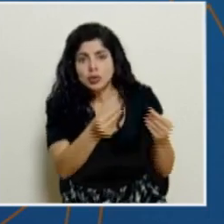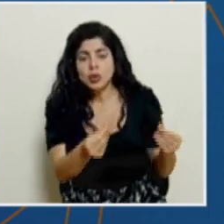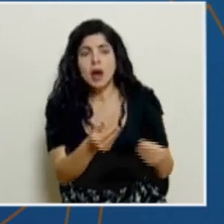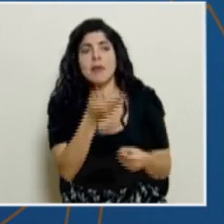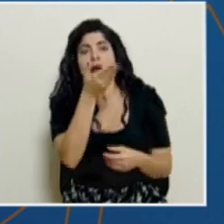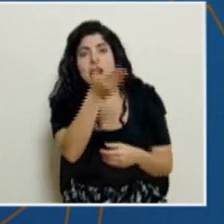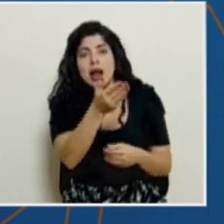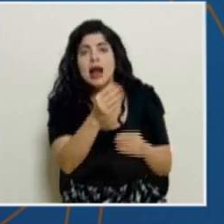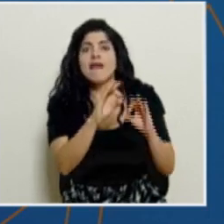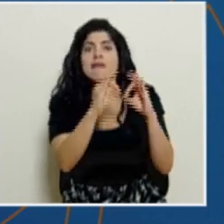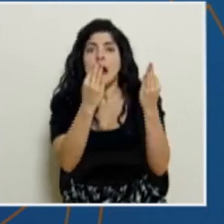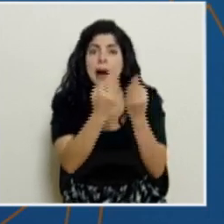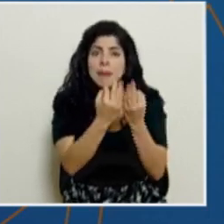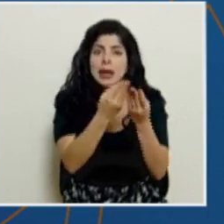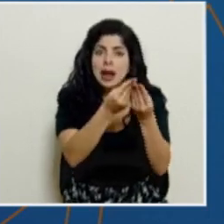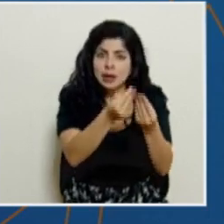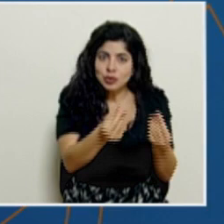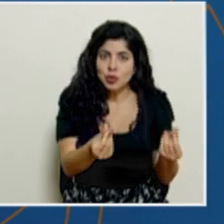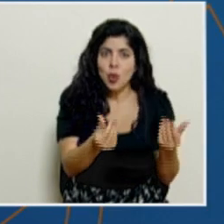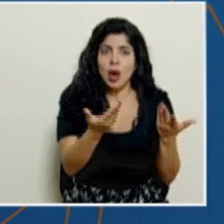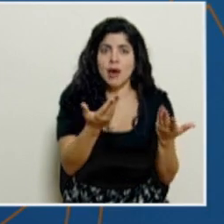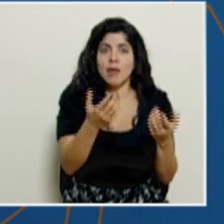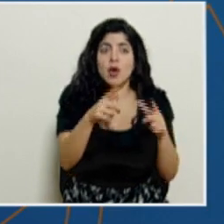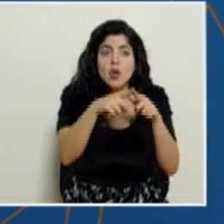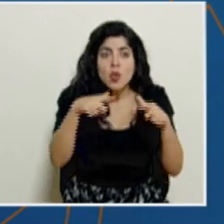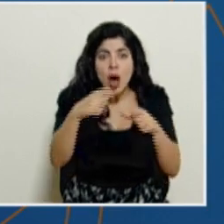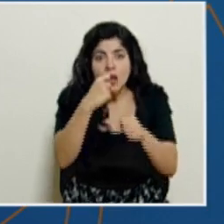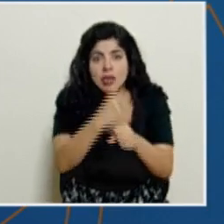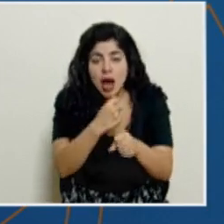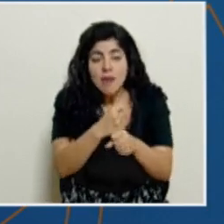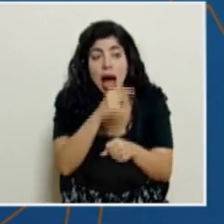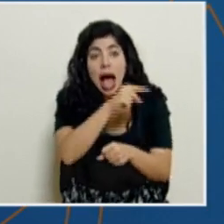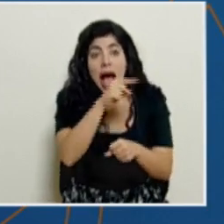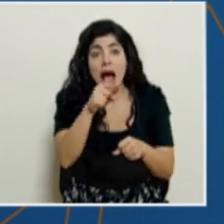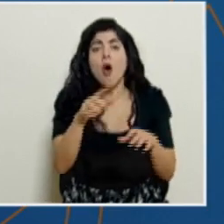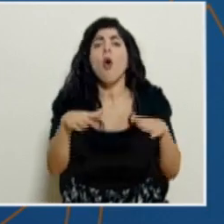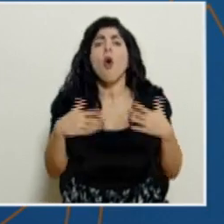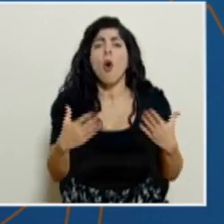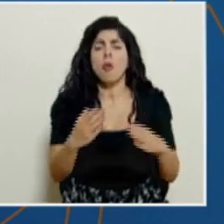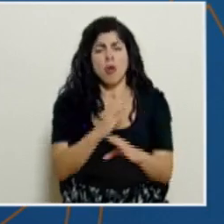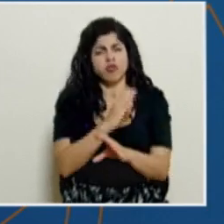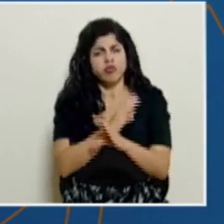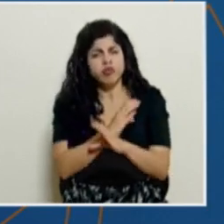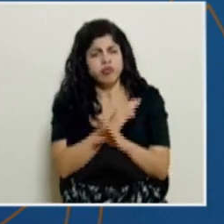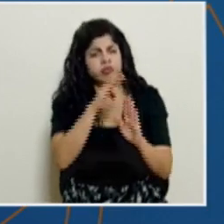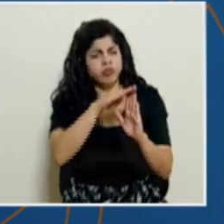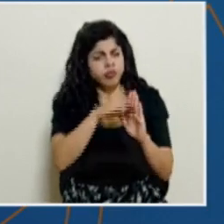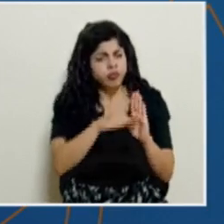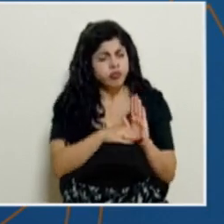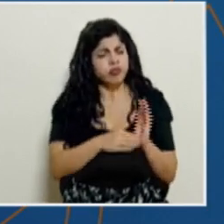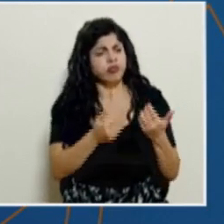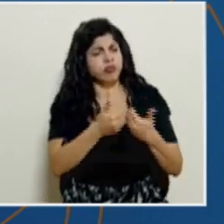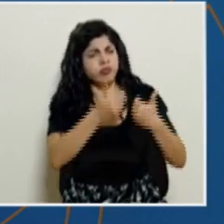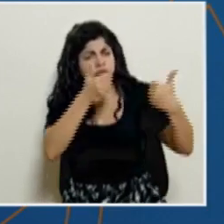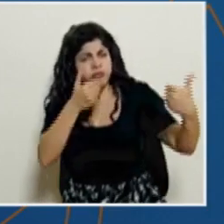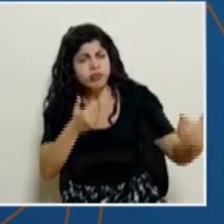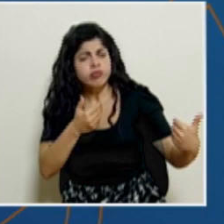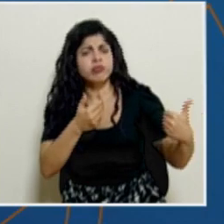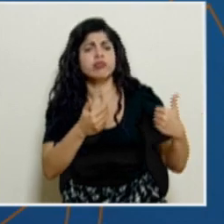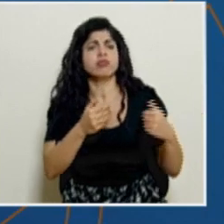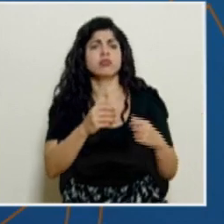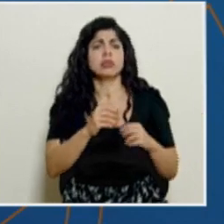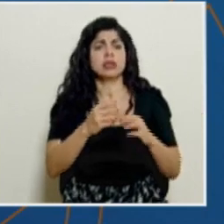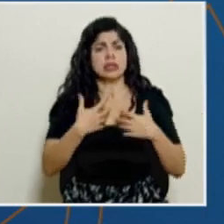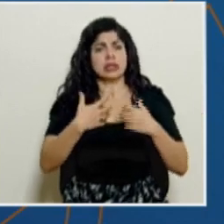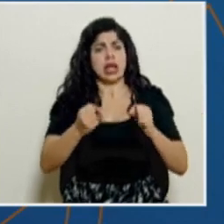se resuelve en cada una de nuestras familias, en los sitios de trabajo, donde tenemos que mantener las medidas de distanciamiento, una distancia